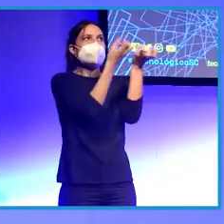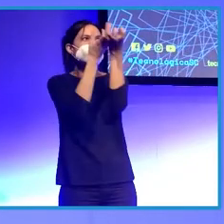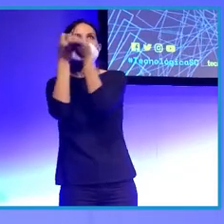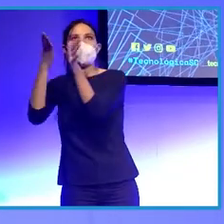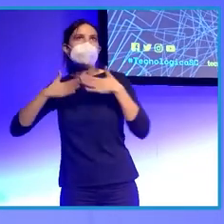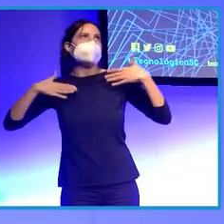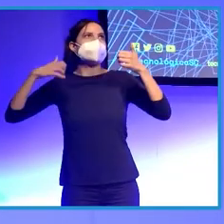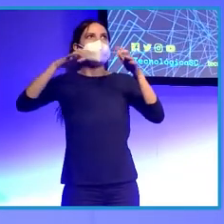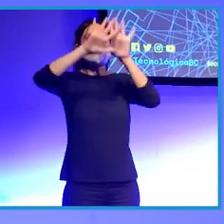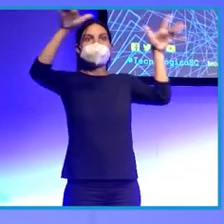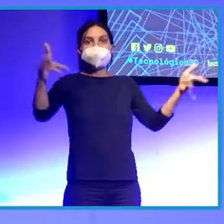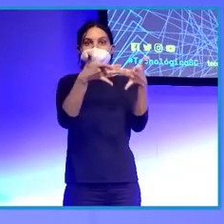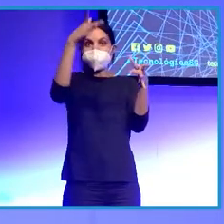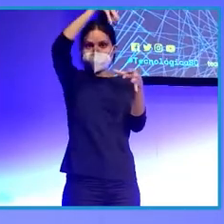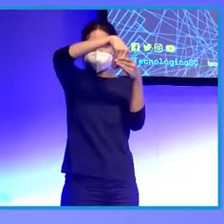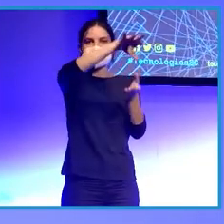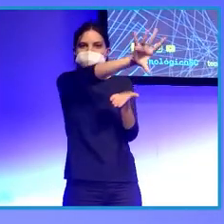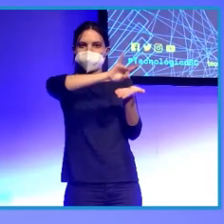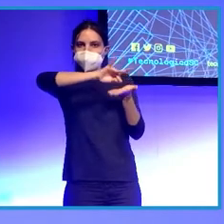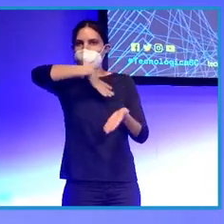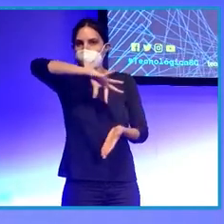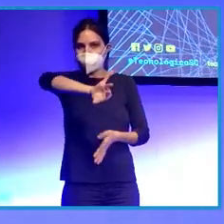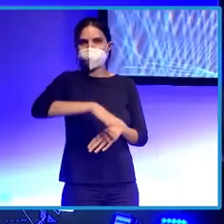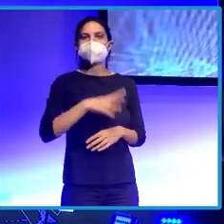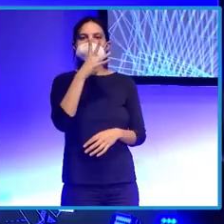en un parpadeo. Y ahora sí, fuerte el aplauso.